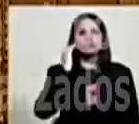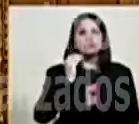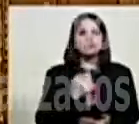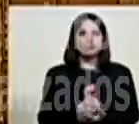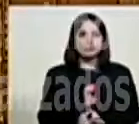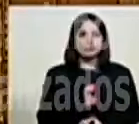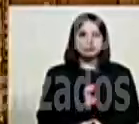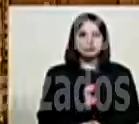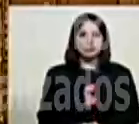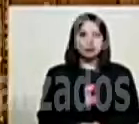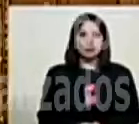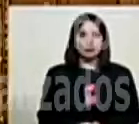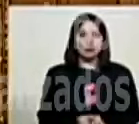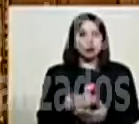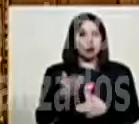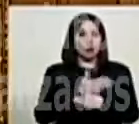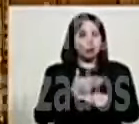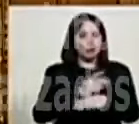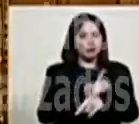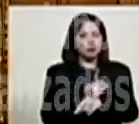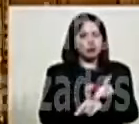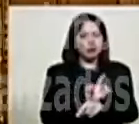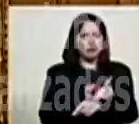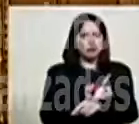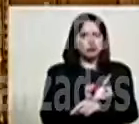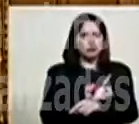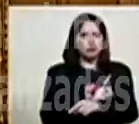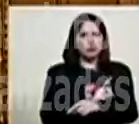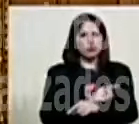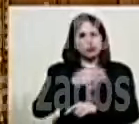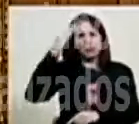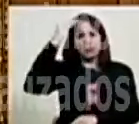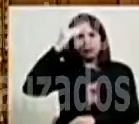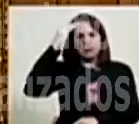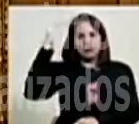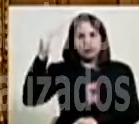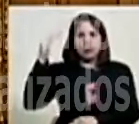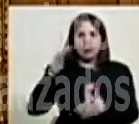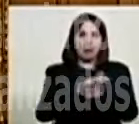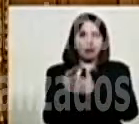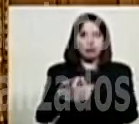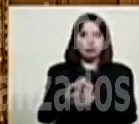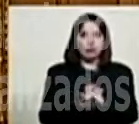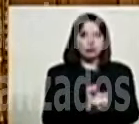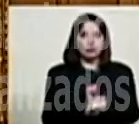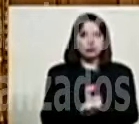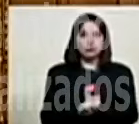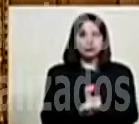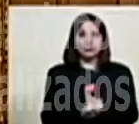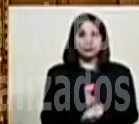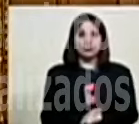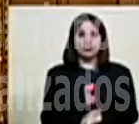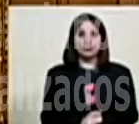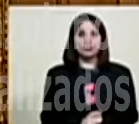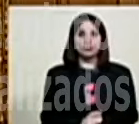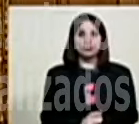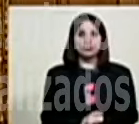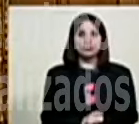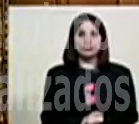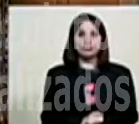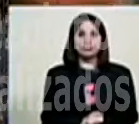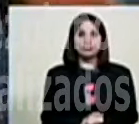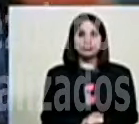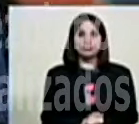yo compartí ahorita unos minutos con los militares, nuestros muchachos oficiales, cadetes,